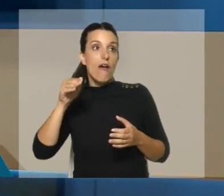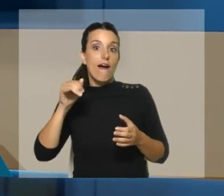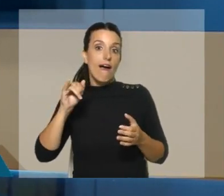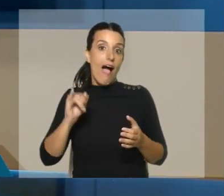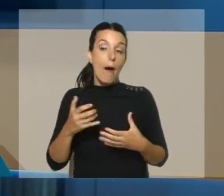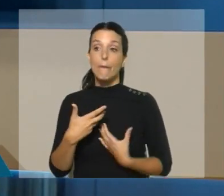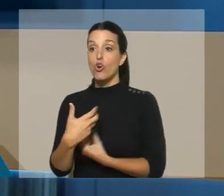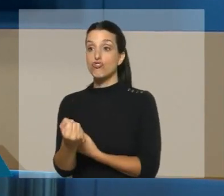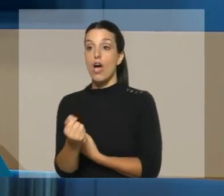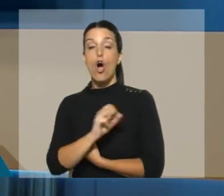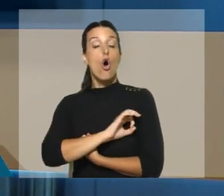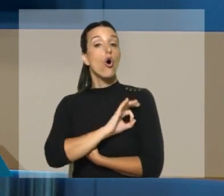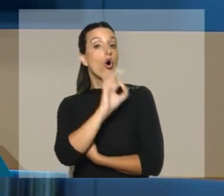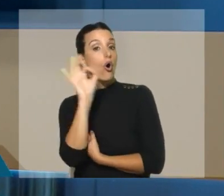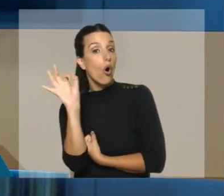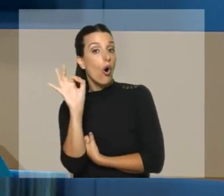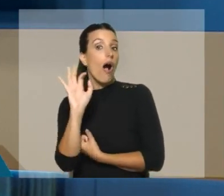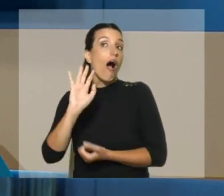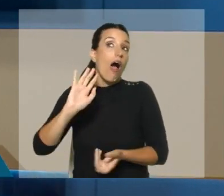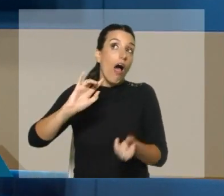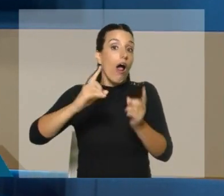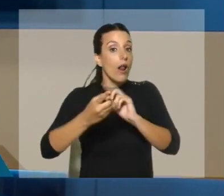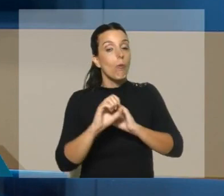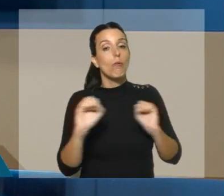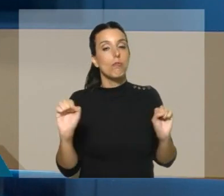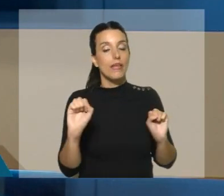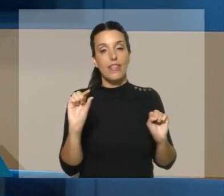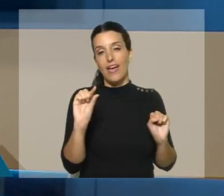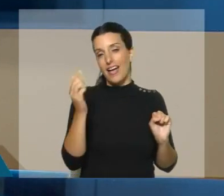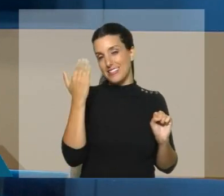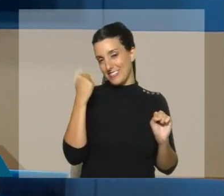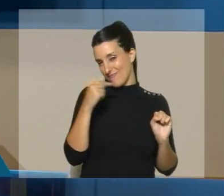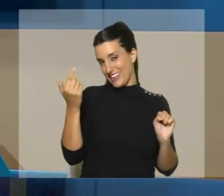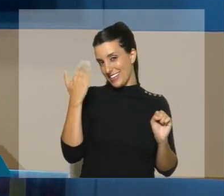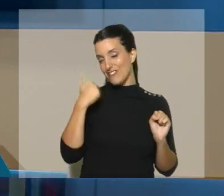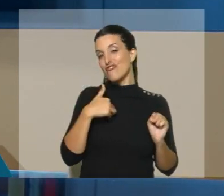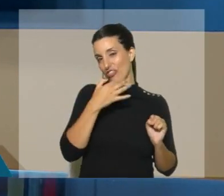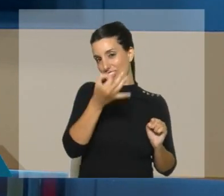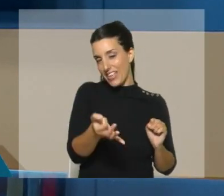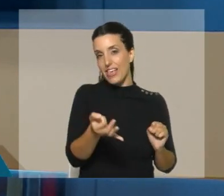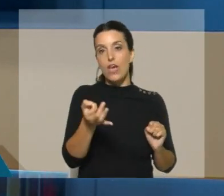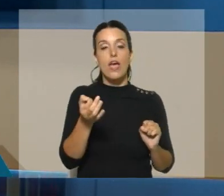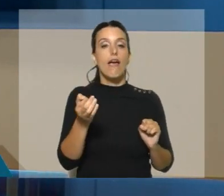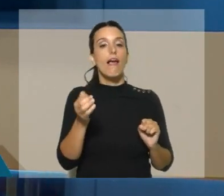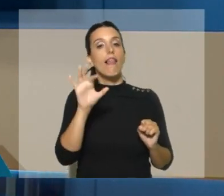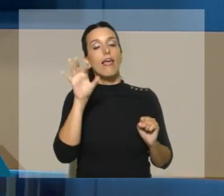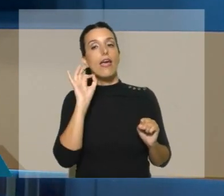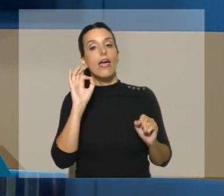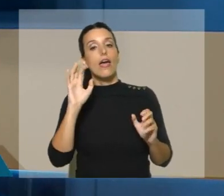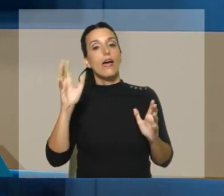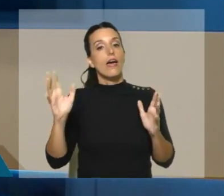apoyarle o si, por el contrario, como adelantamos hace algunas semanas, toma partido por